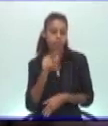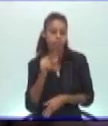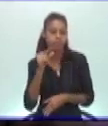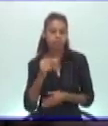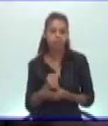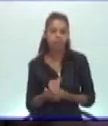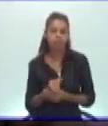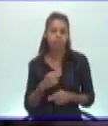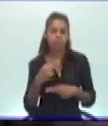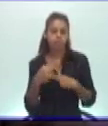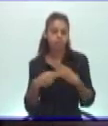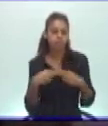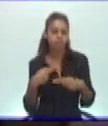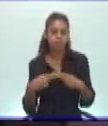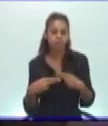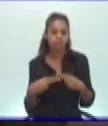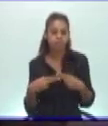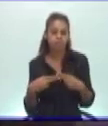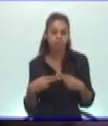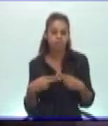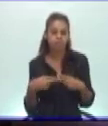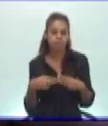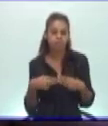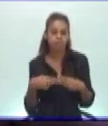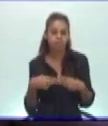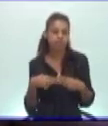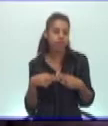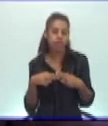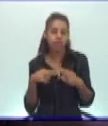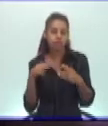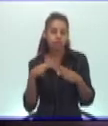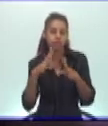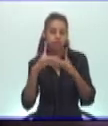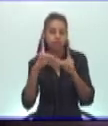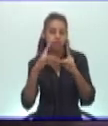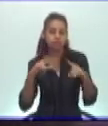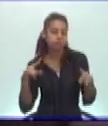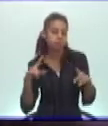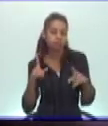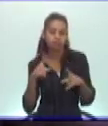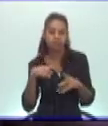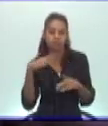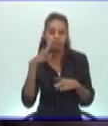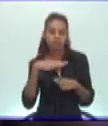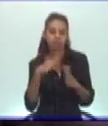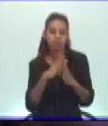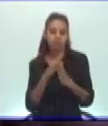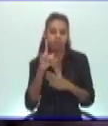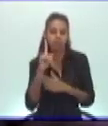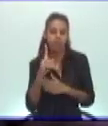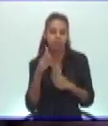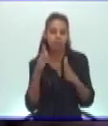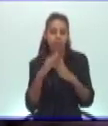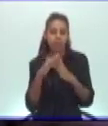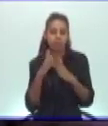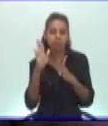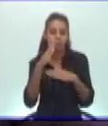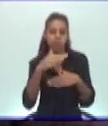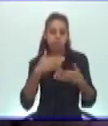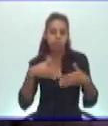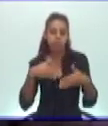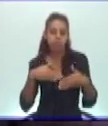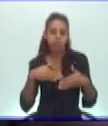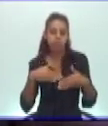Estás siendo en estos momentos un templo sin Dios y una casa sin pan. Tu padre.